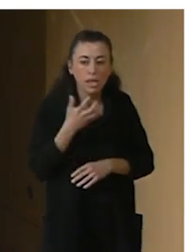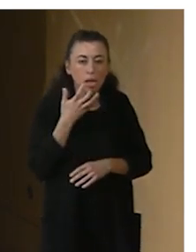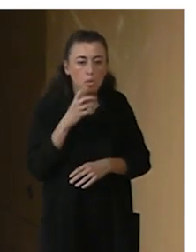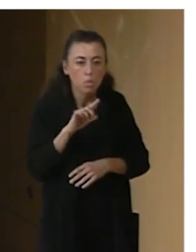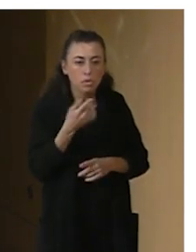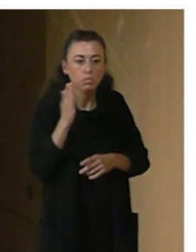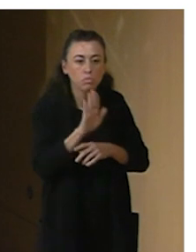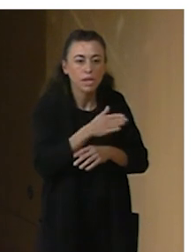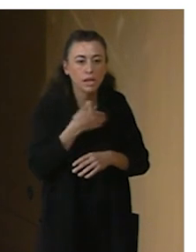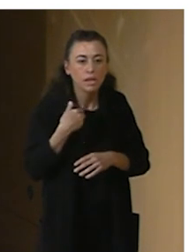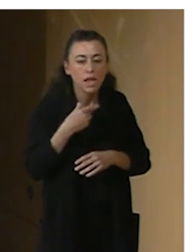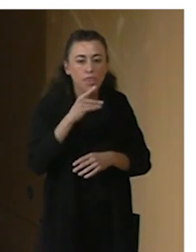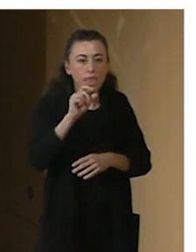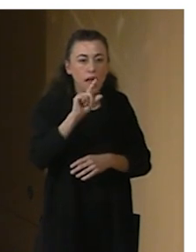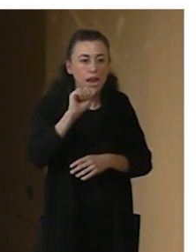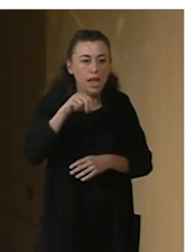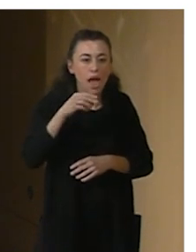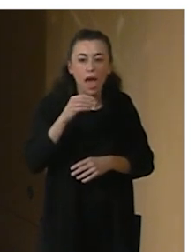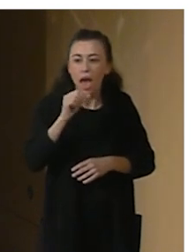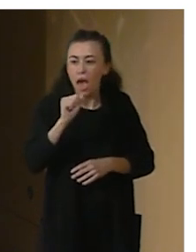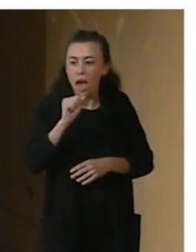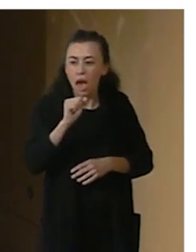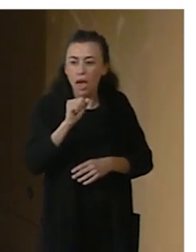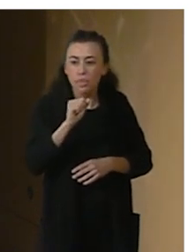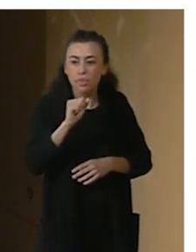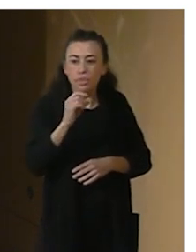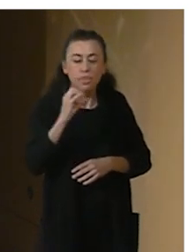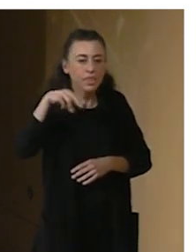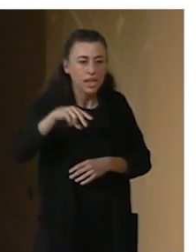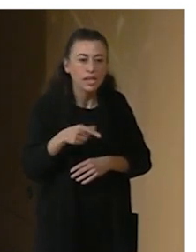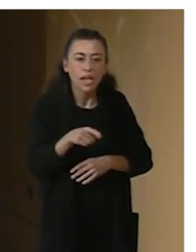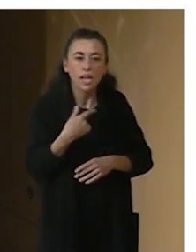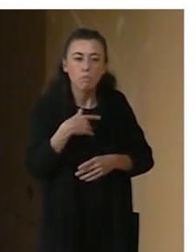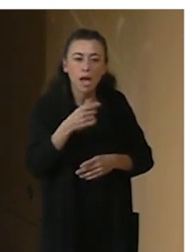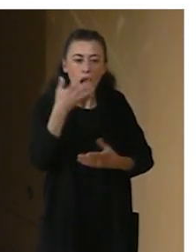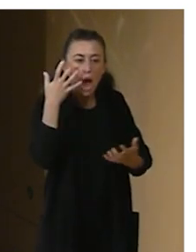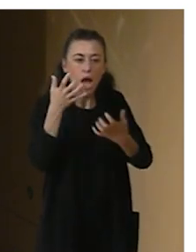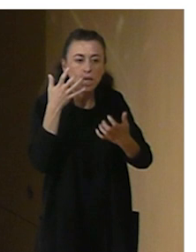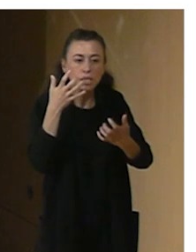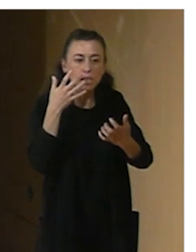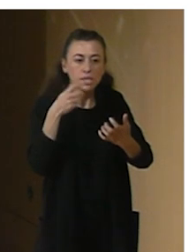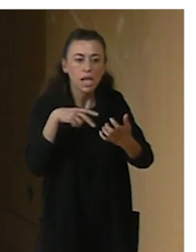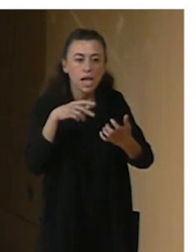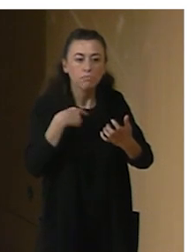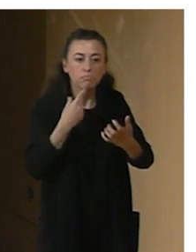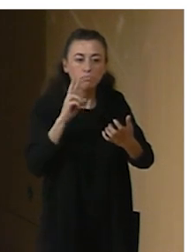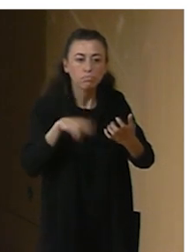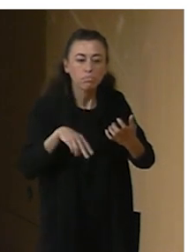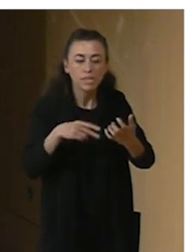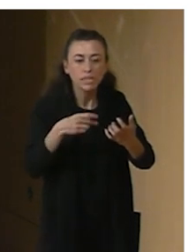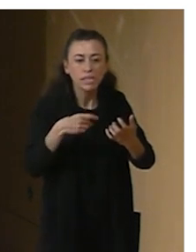traer es el de Dalia Azzin, que es una artista serbia, con su espectáculo que acaba de estrenar que se llama Fields of Tender.